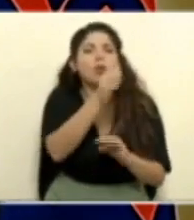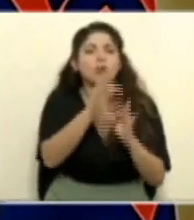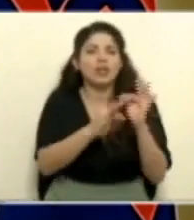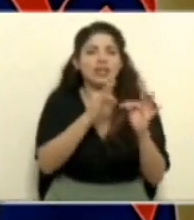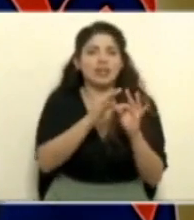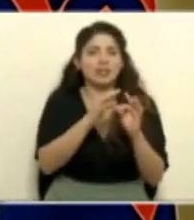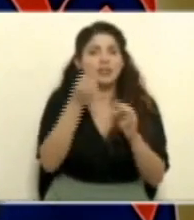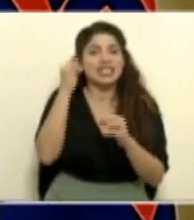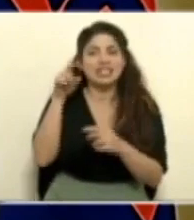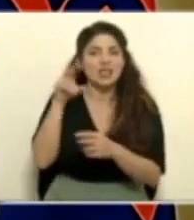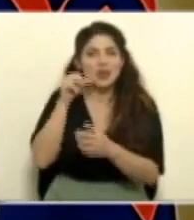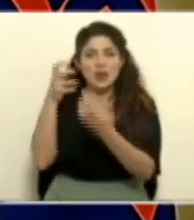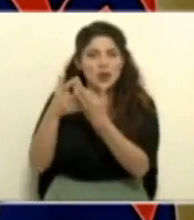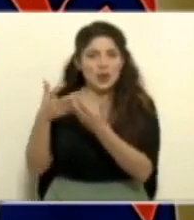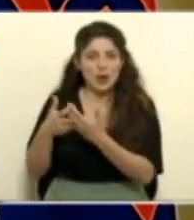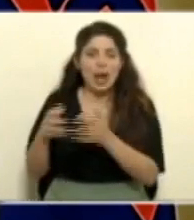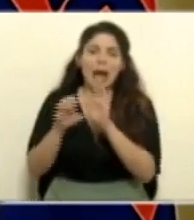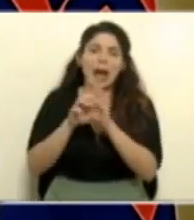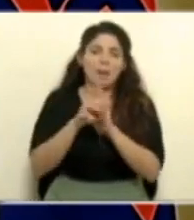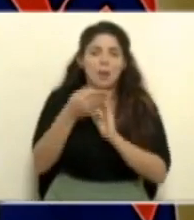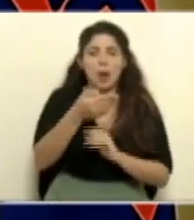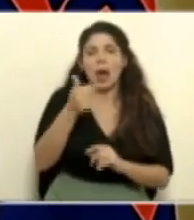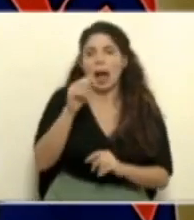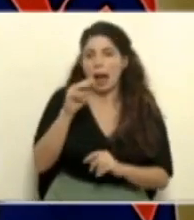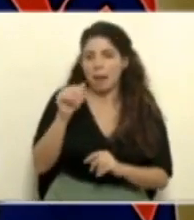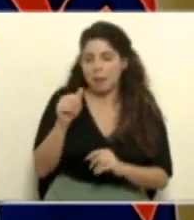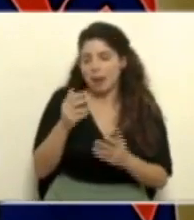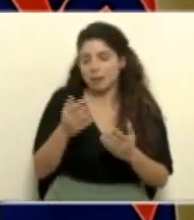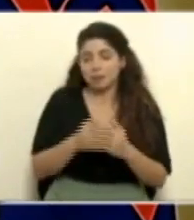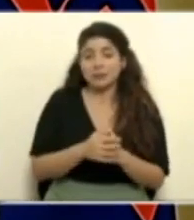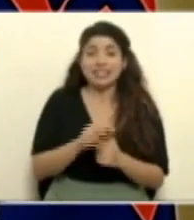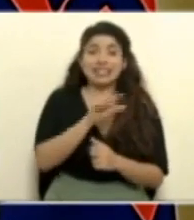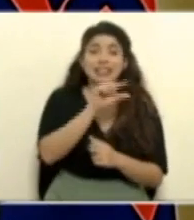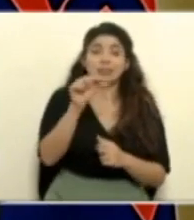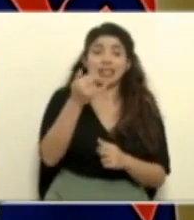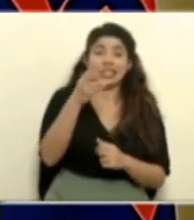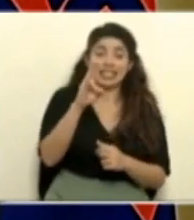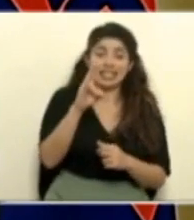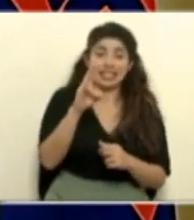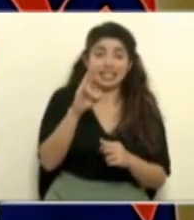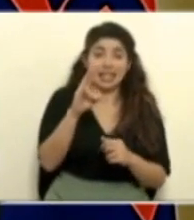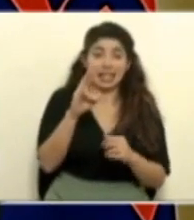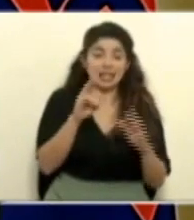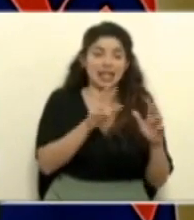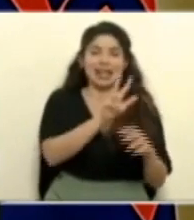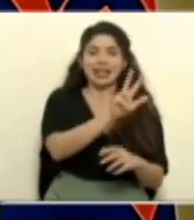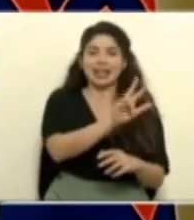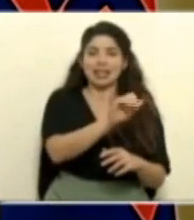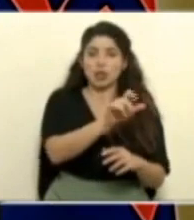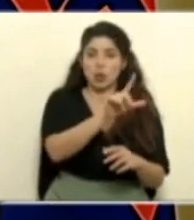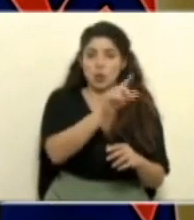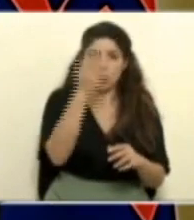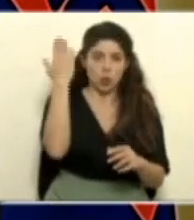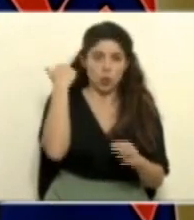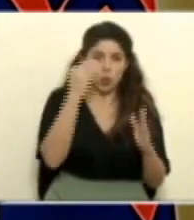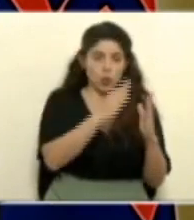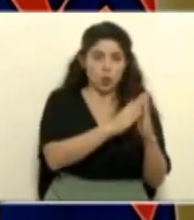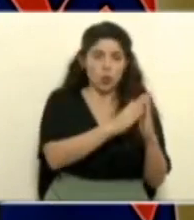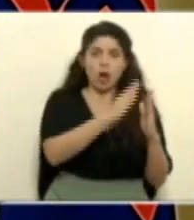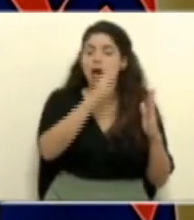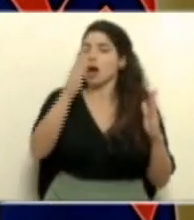Así, por ejemplo, para la semana 27, que va desde el 3 de julio pasado, por ejemplo,